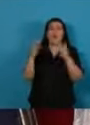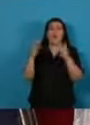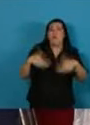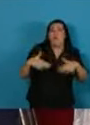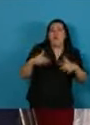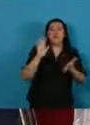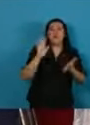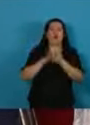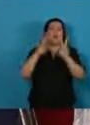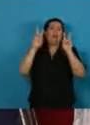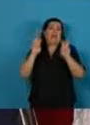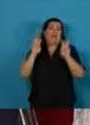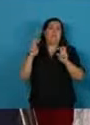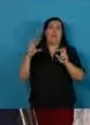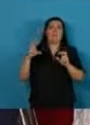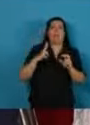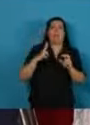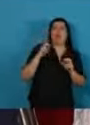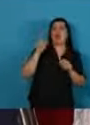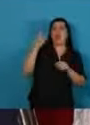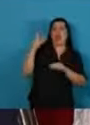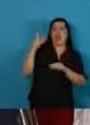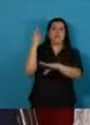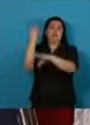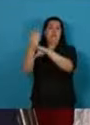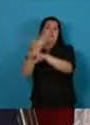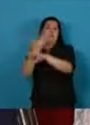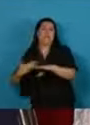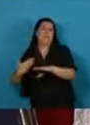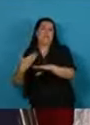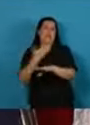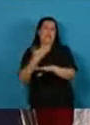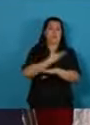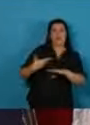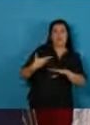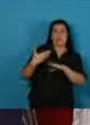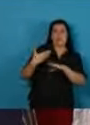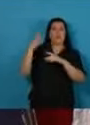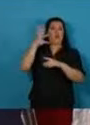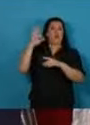diferencia personal de quienes gobiernan en la coyuntura.